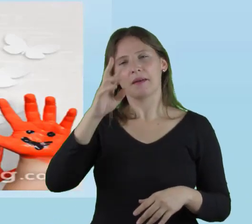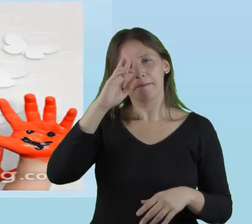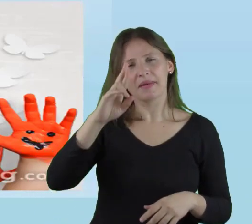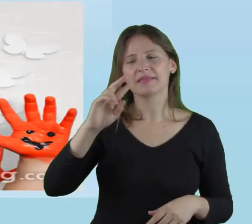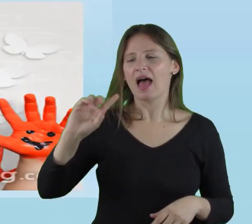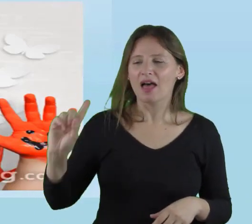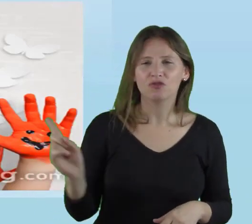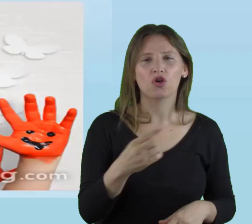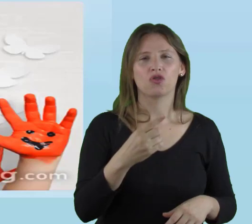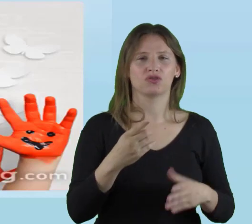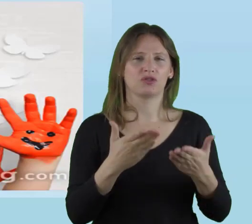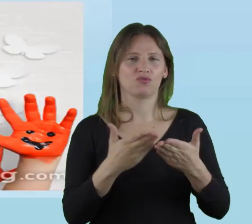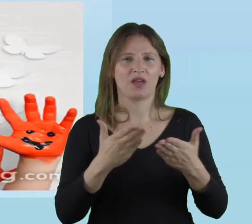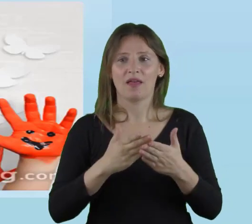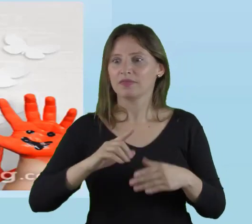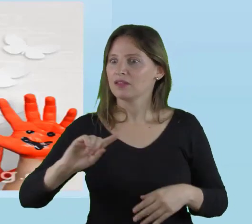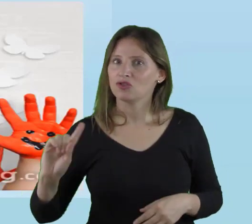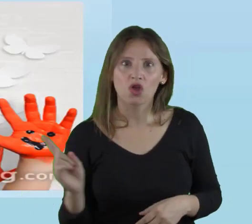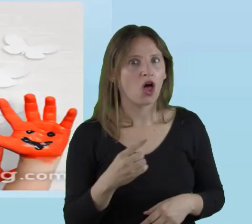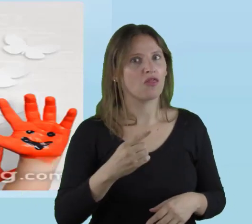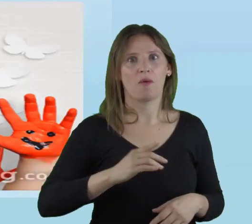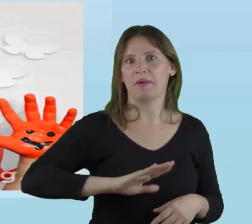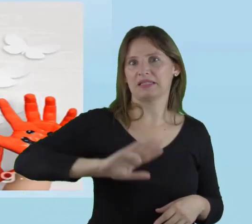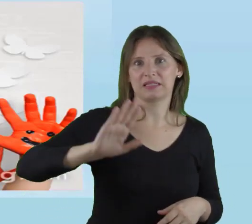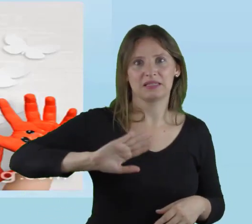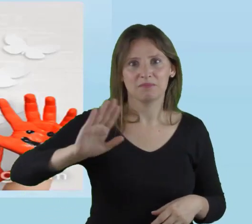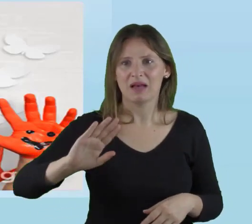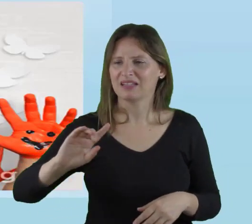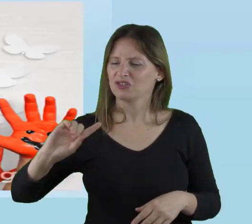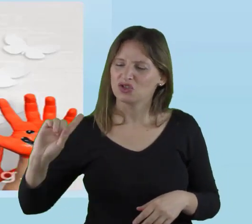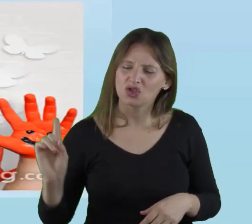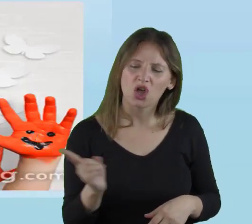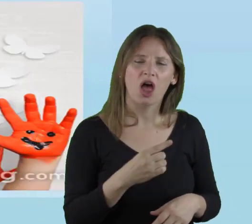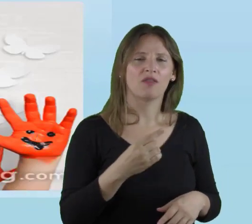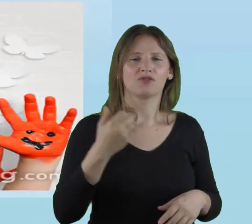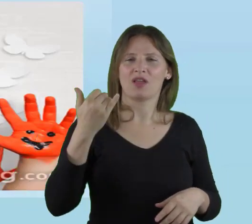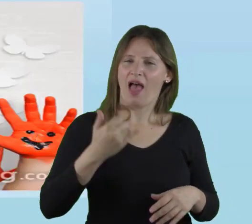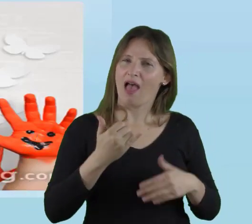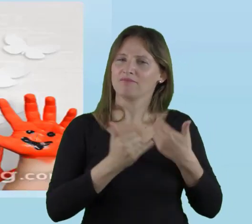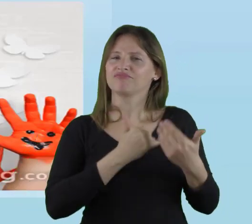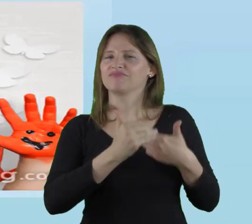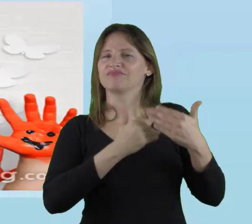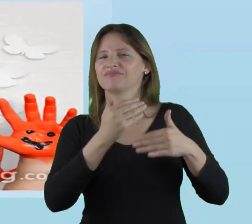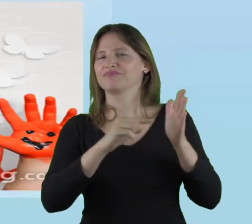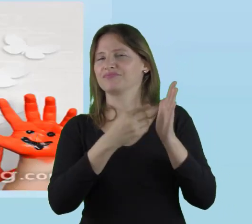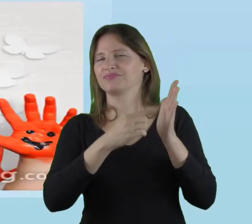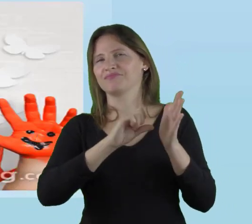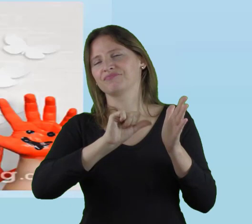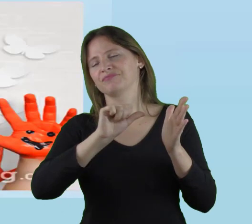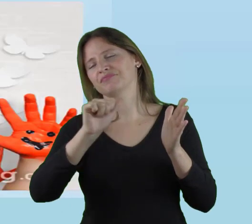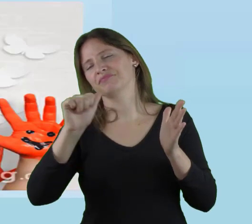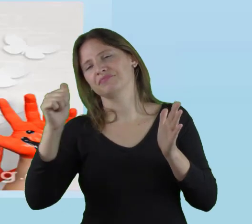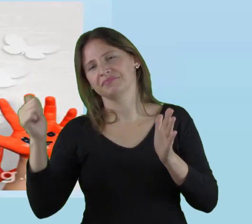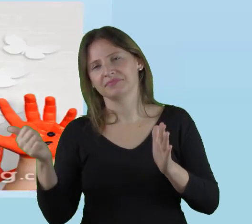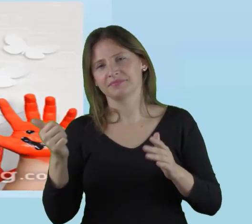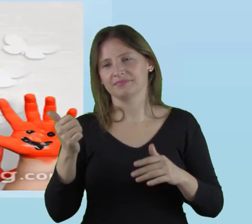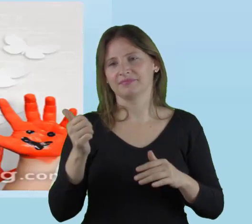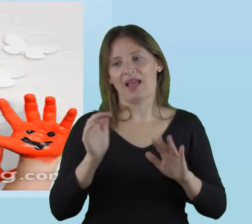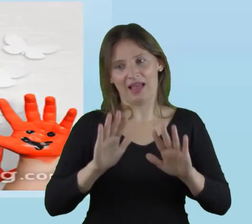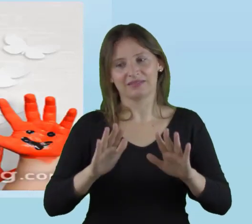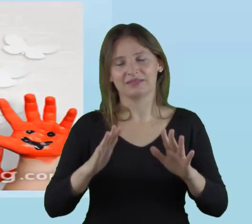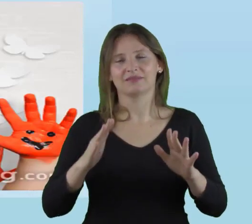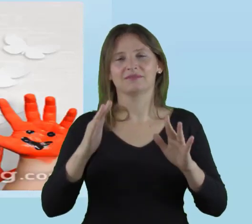todos los estudiantes, cuando los hace participar a todos, y cuando todos tienen progresos en sus